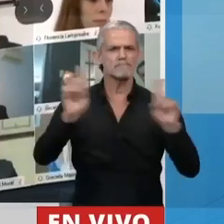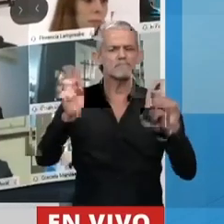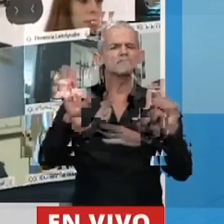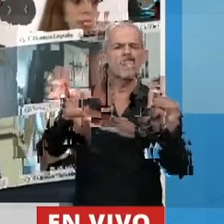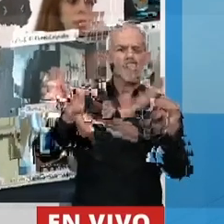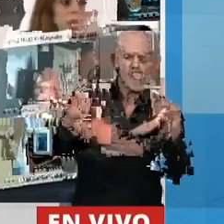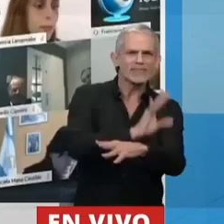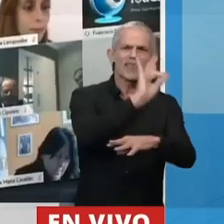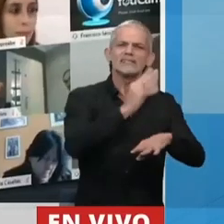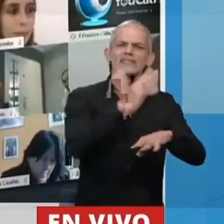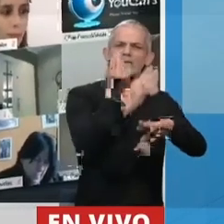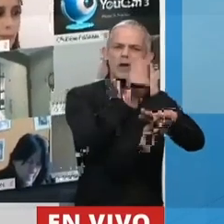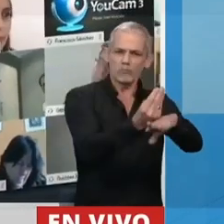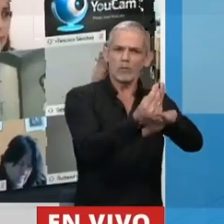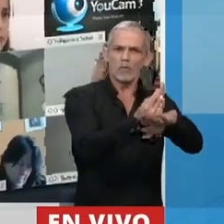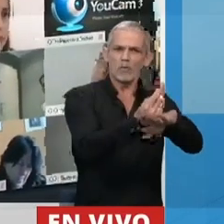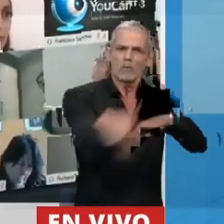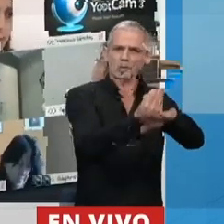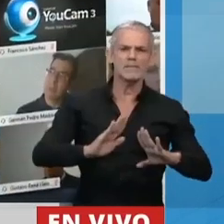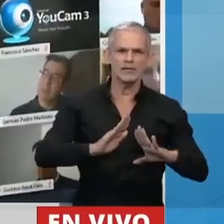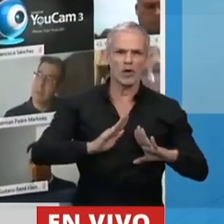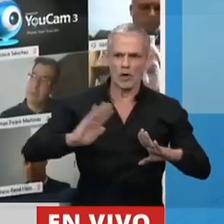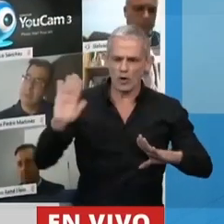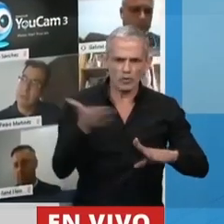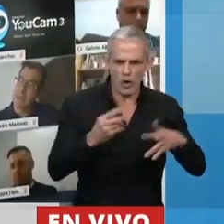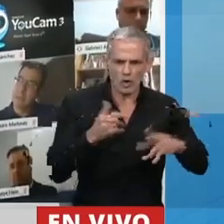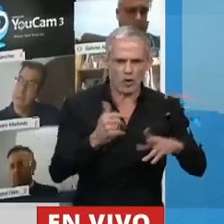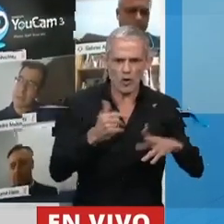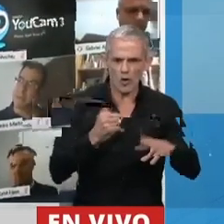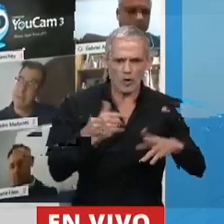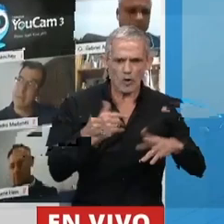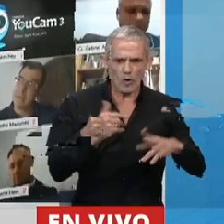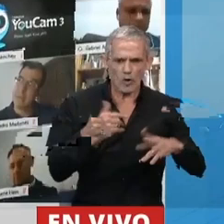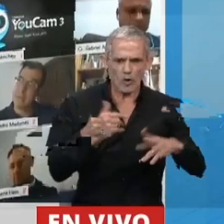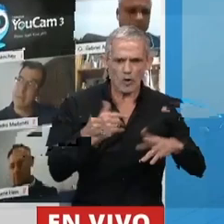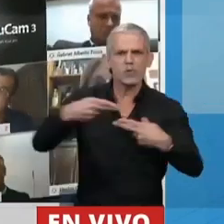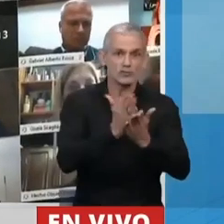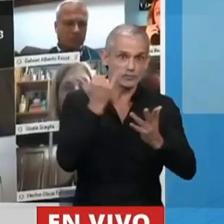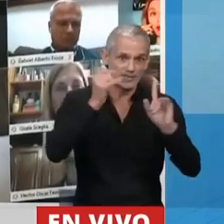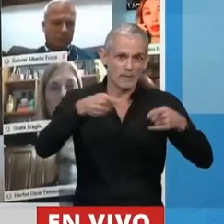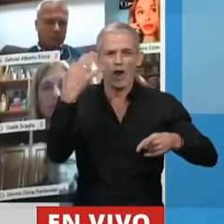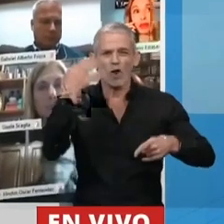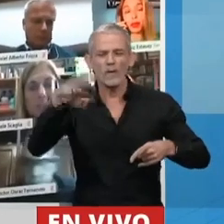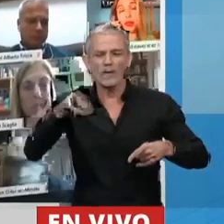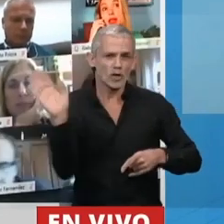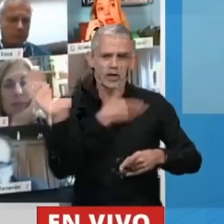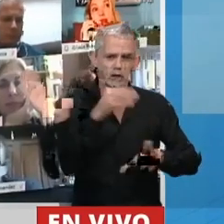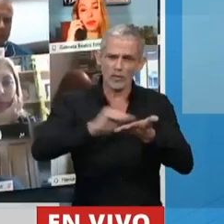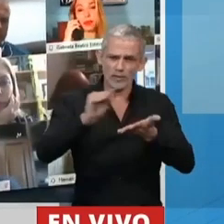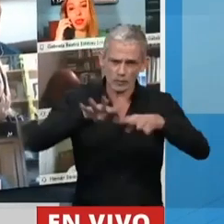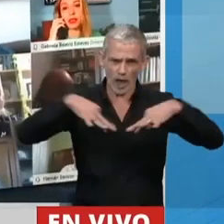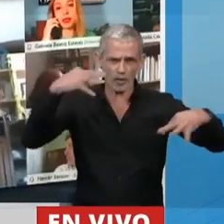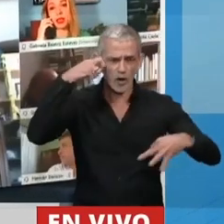su gestión, ha limitado fuertemente todos los derechos y obligaciones que tenemos los diputados de esta